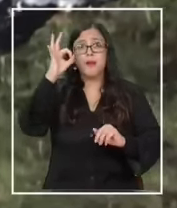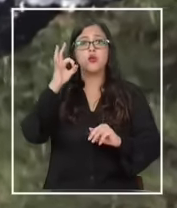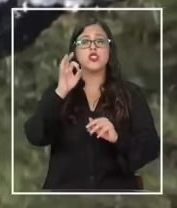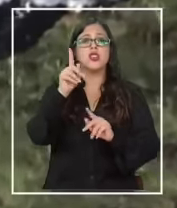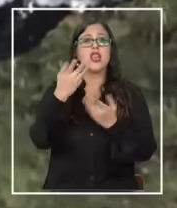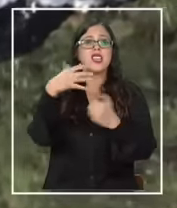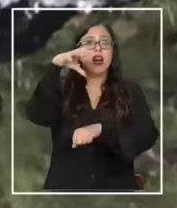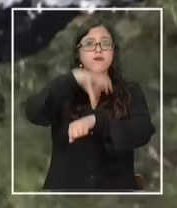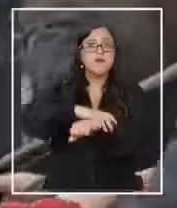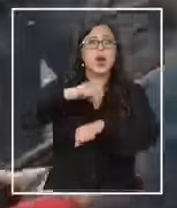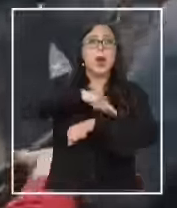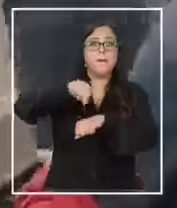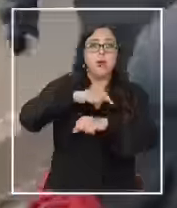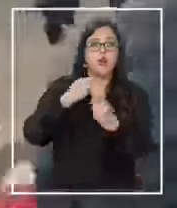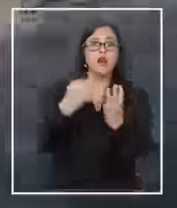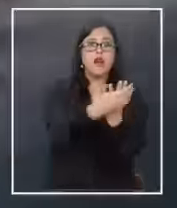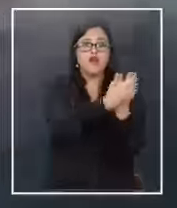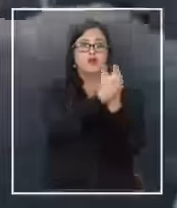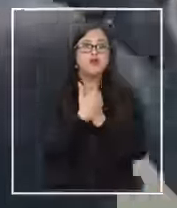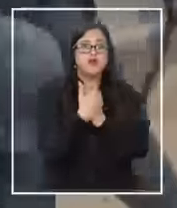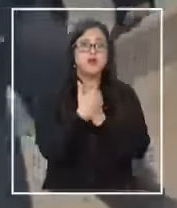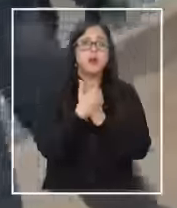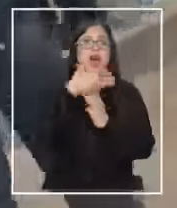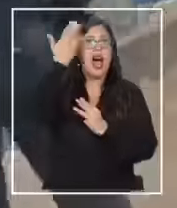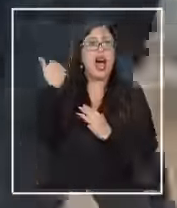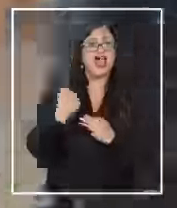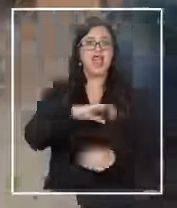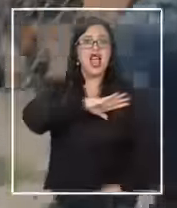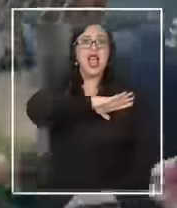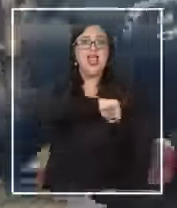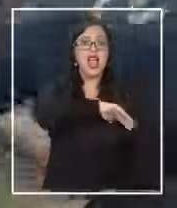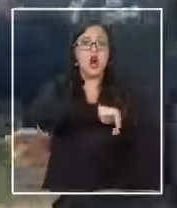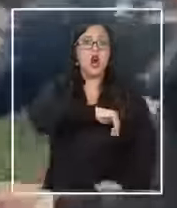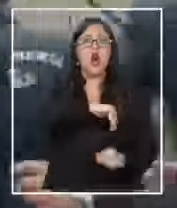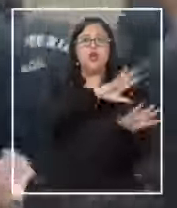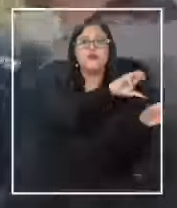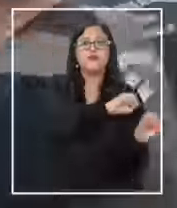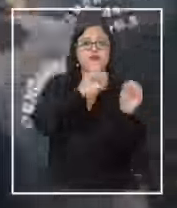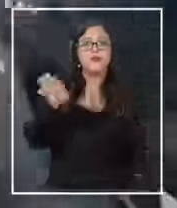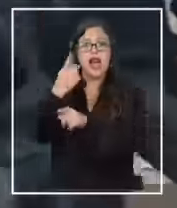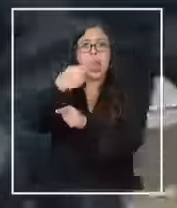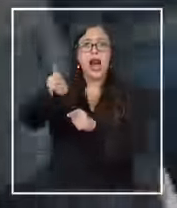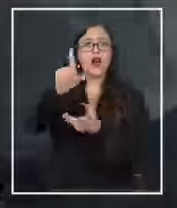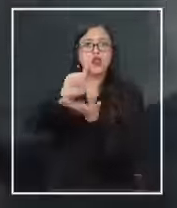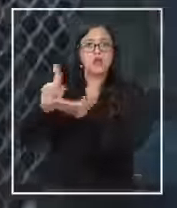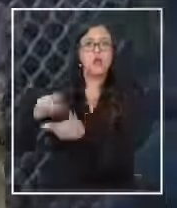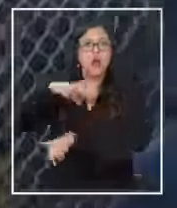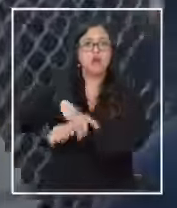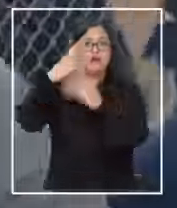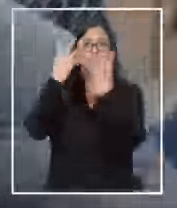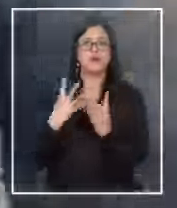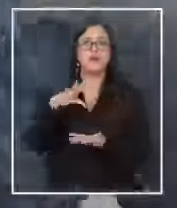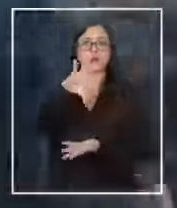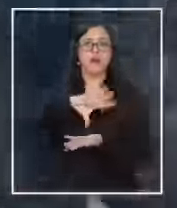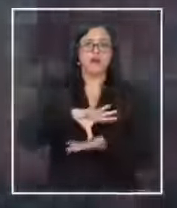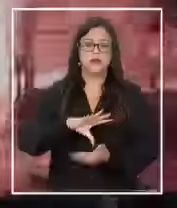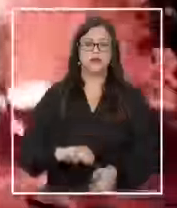de retener por horas a gendarmes en Angol fueron trasladados a otros recintos penitenciarios del país.